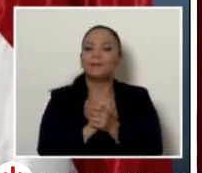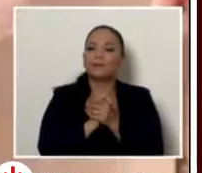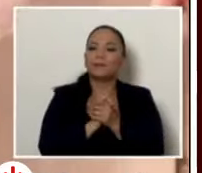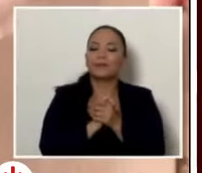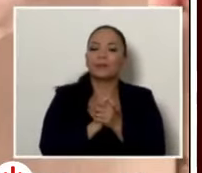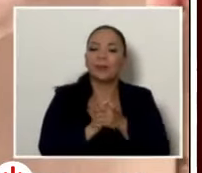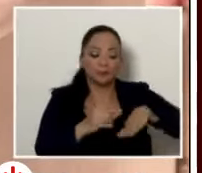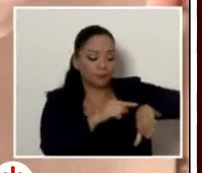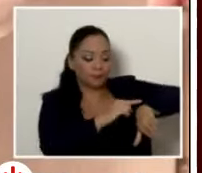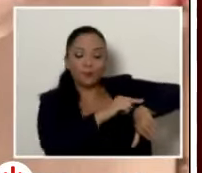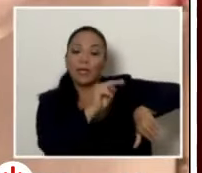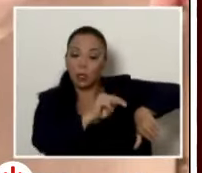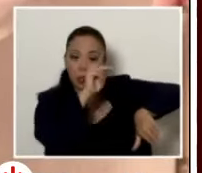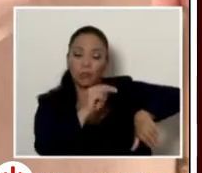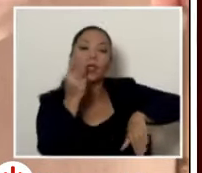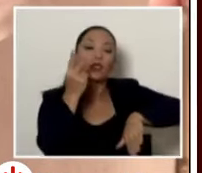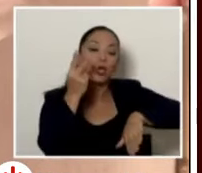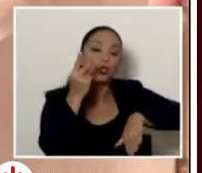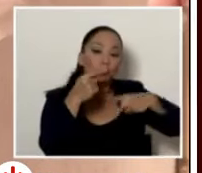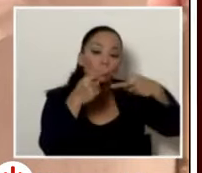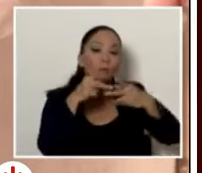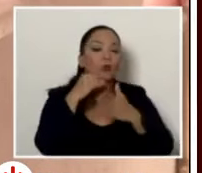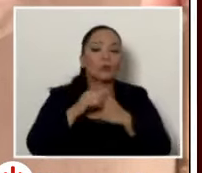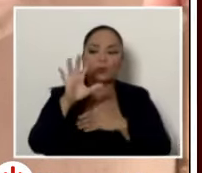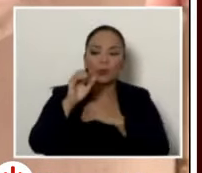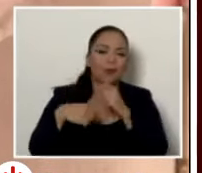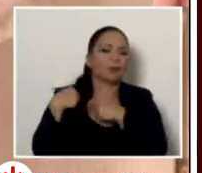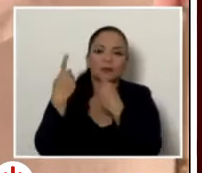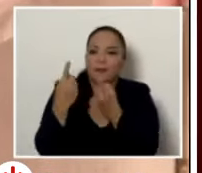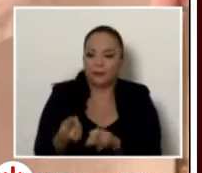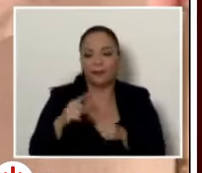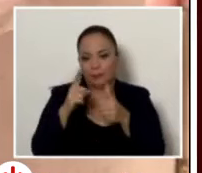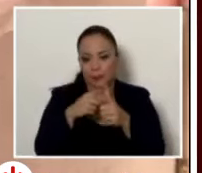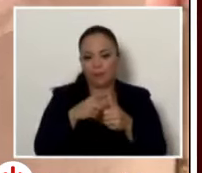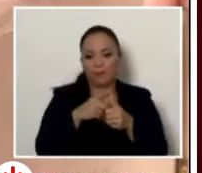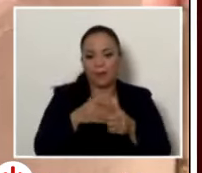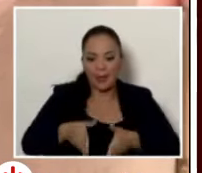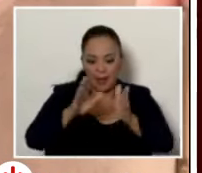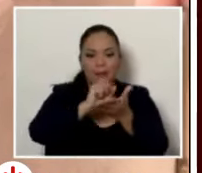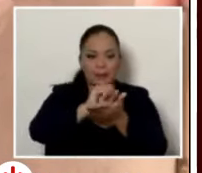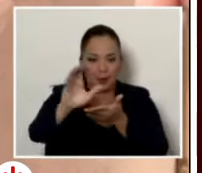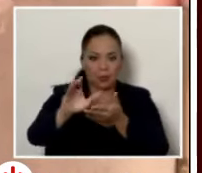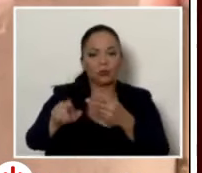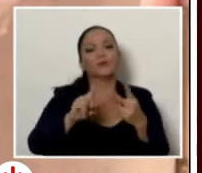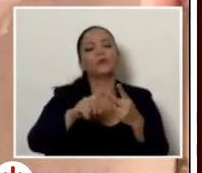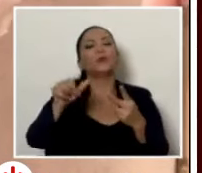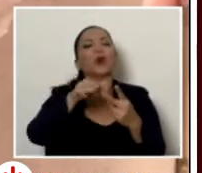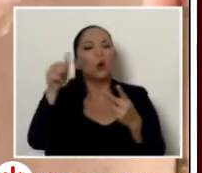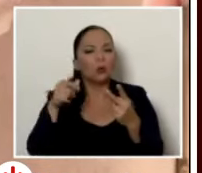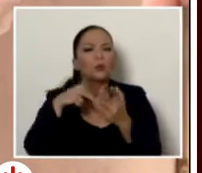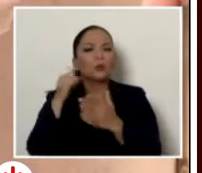presidente tenemos dos proyectos que tienen 50 años de que no se realizan uno la carretera de San Carlos y otro que es menos conocido pero no menos